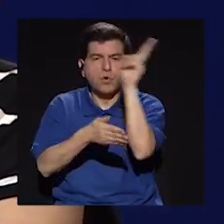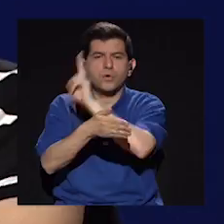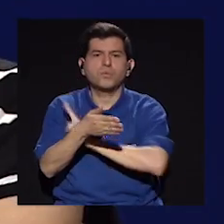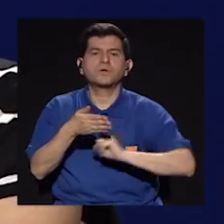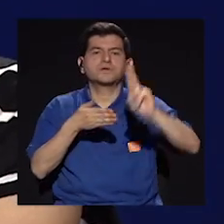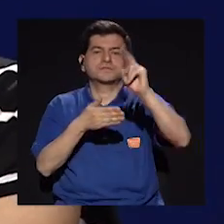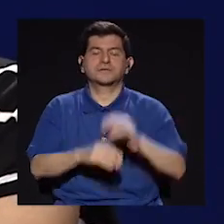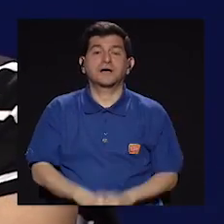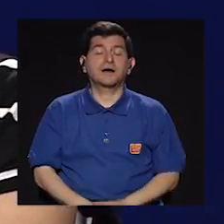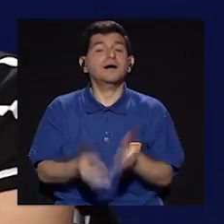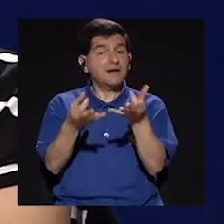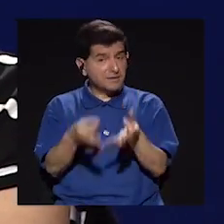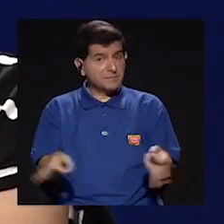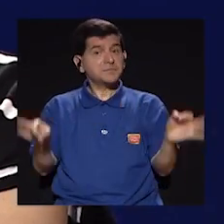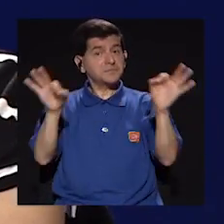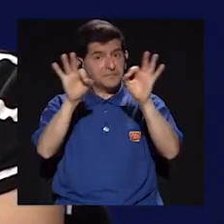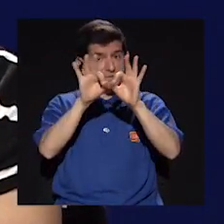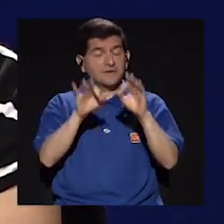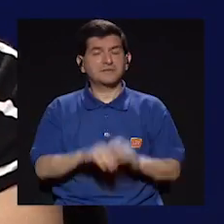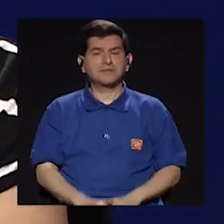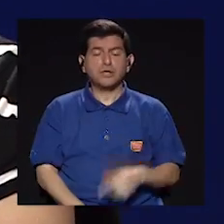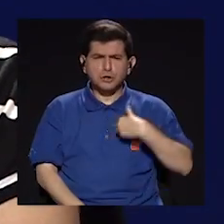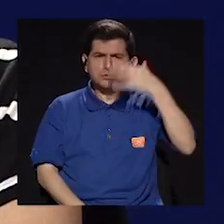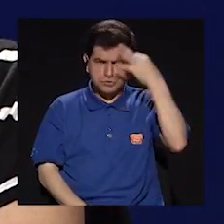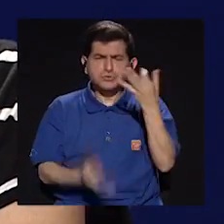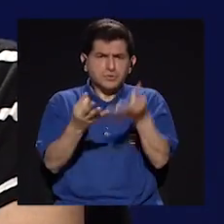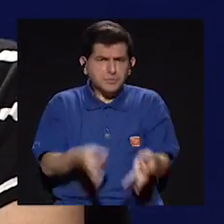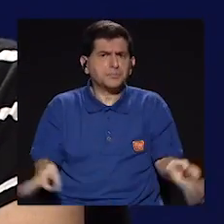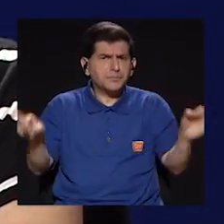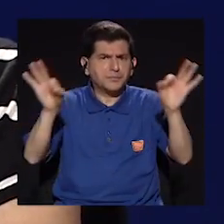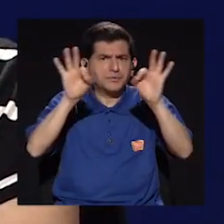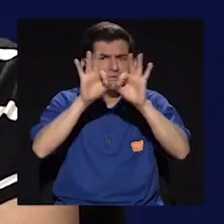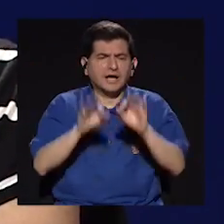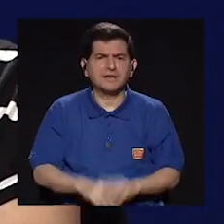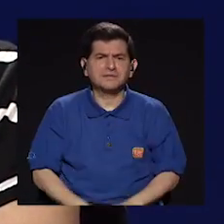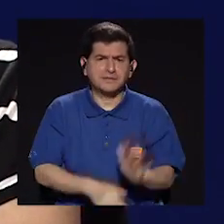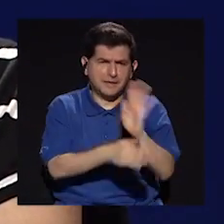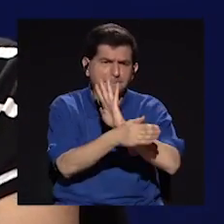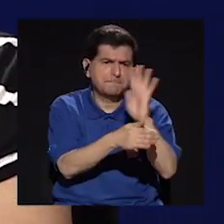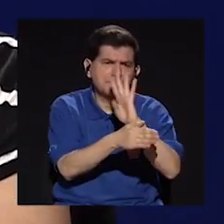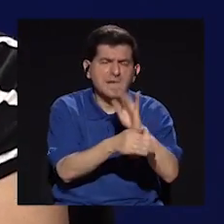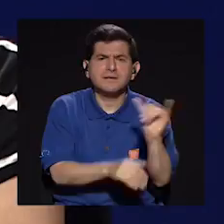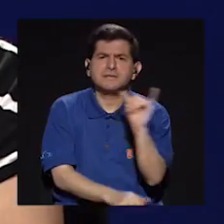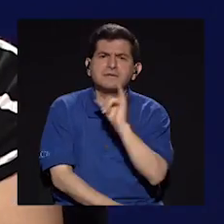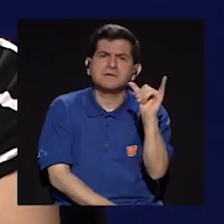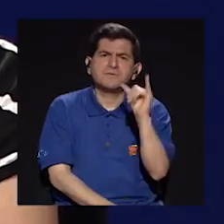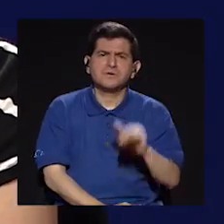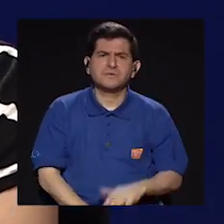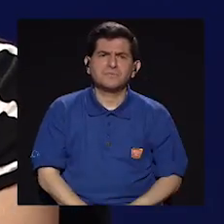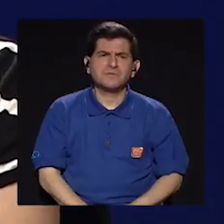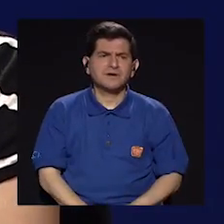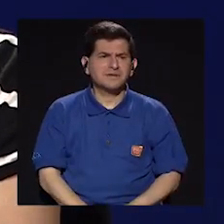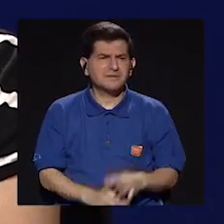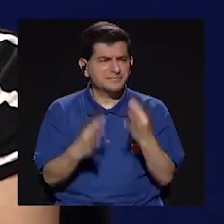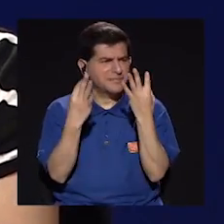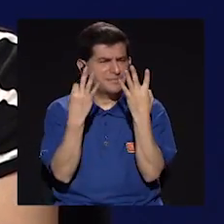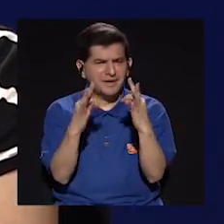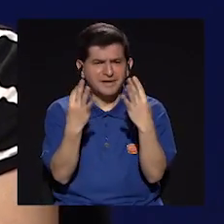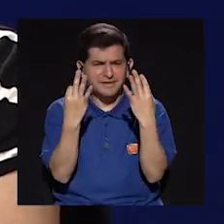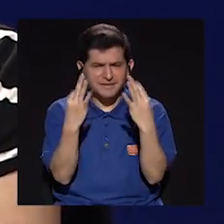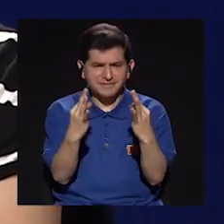gira por universidades. Ah, importante. Donde yo creo que es importante porque es una película como también para,